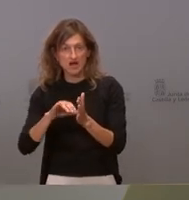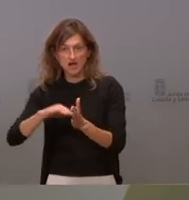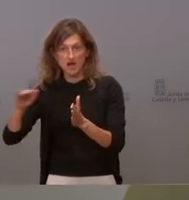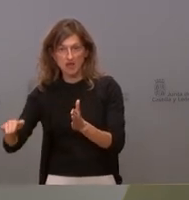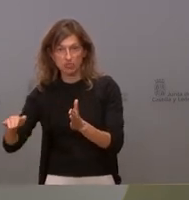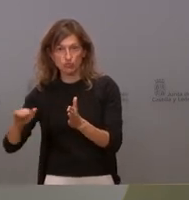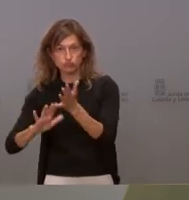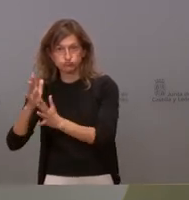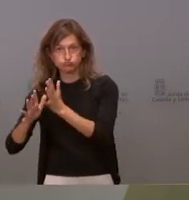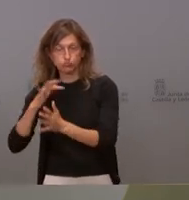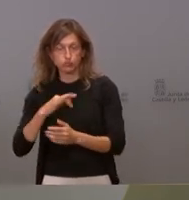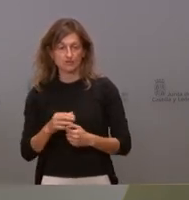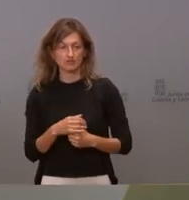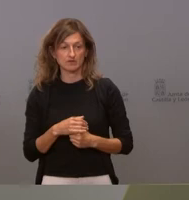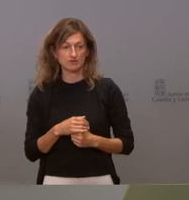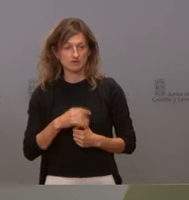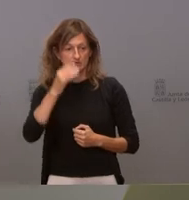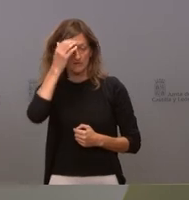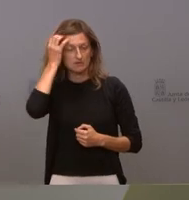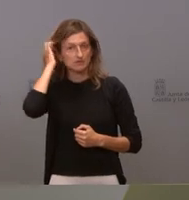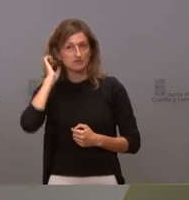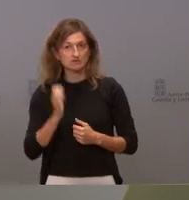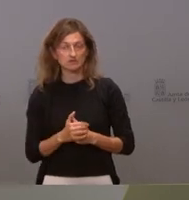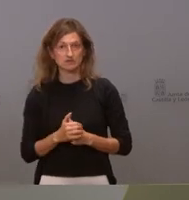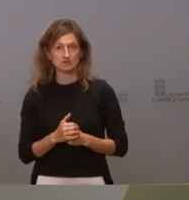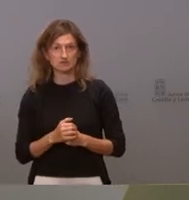10, 40 y 26